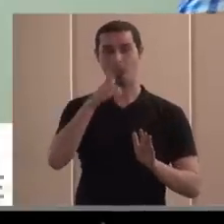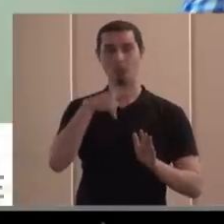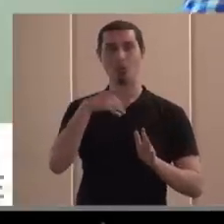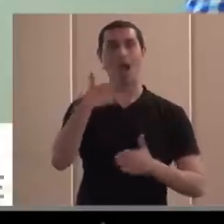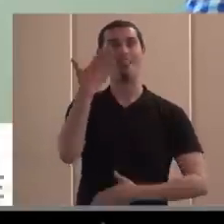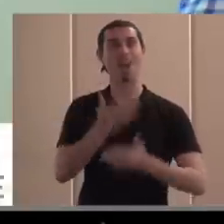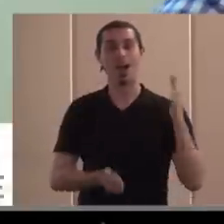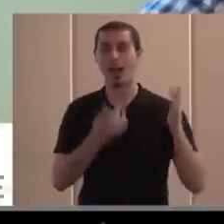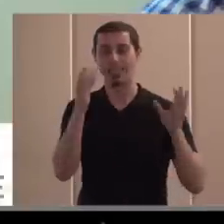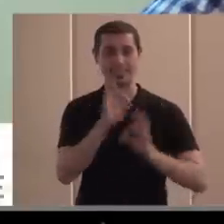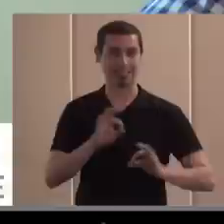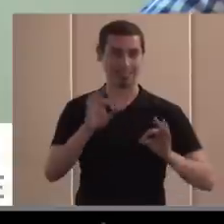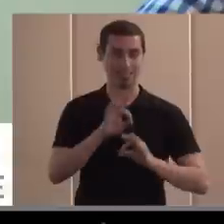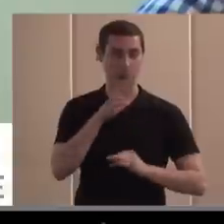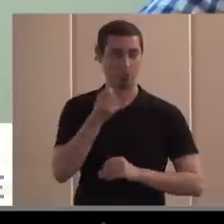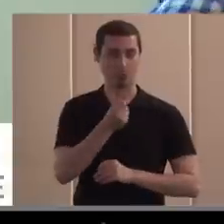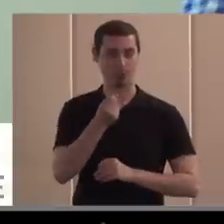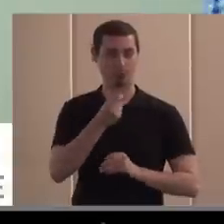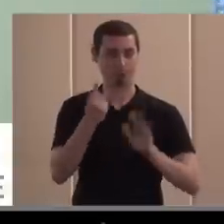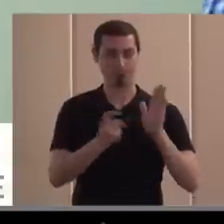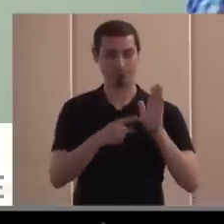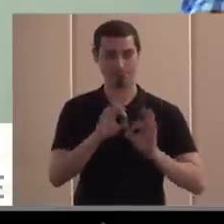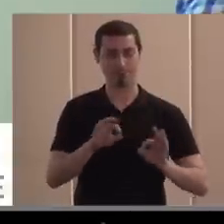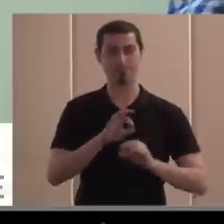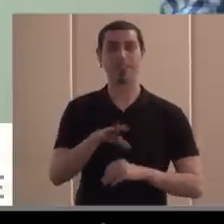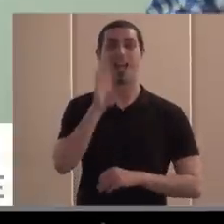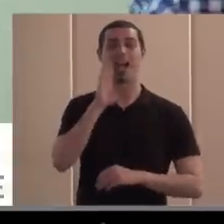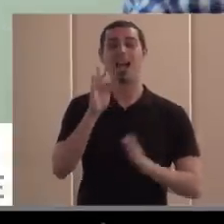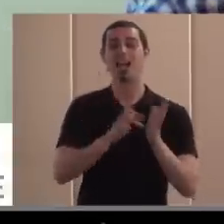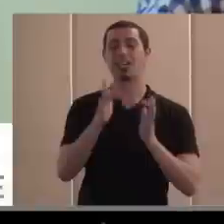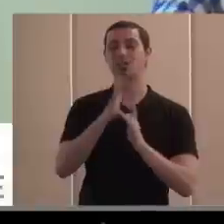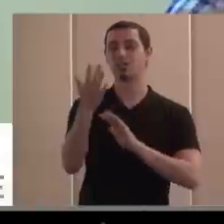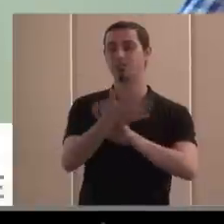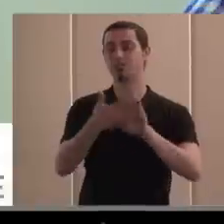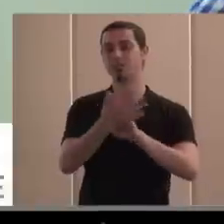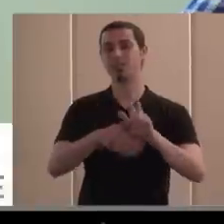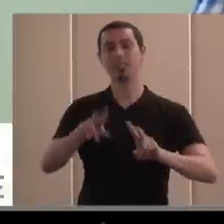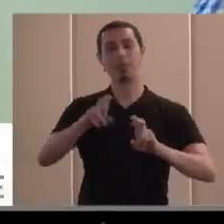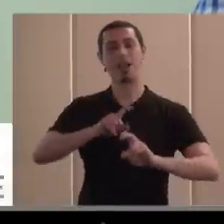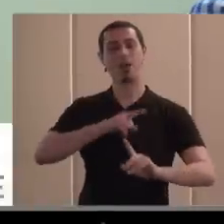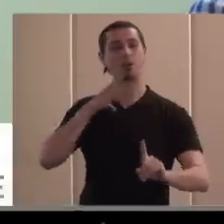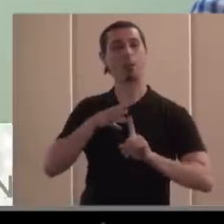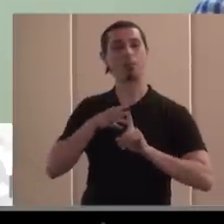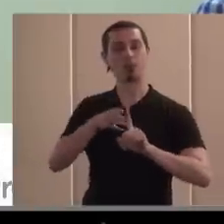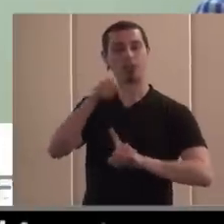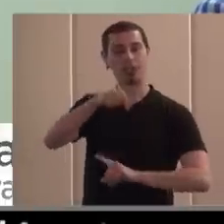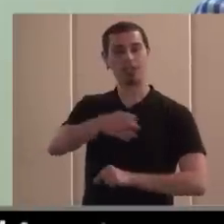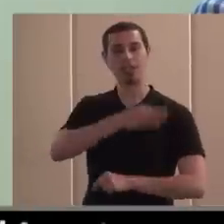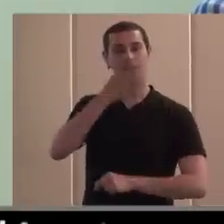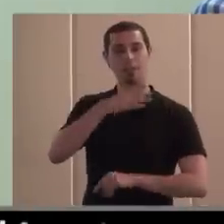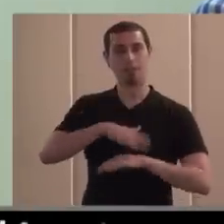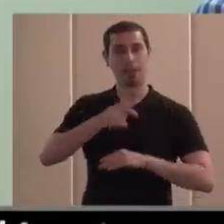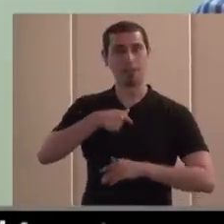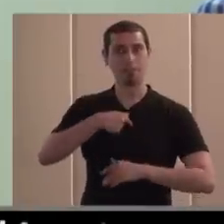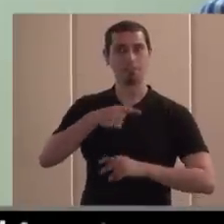equivocarme. Bueno, como bien ha dicho Jesús, el tema de la misión de esta tarde, ¿no? una